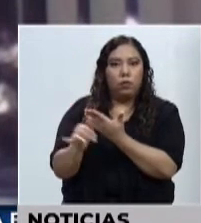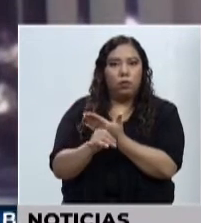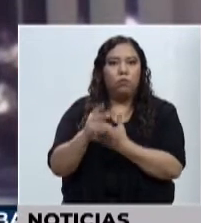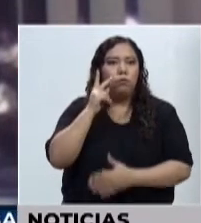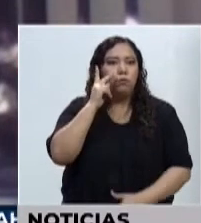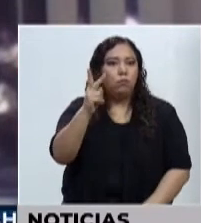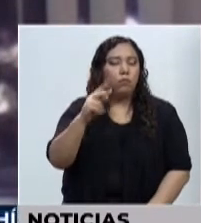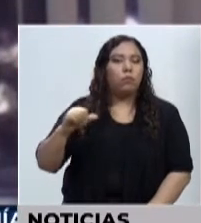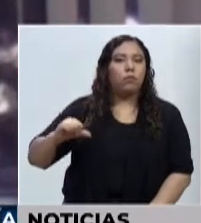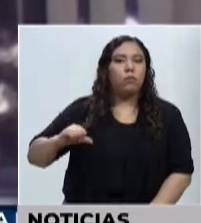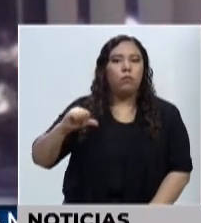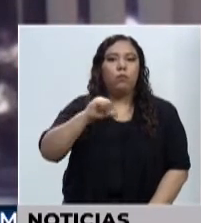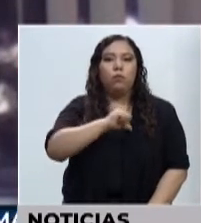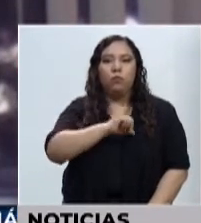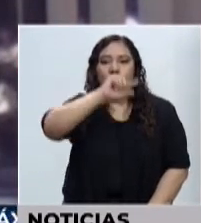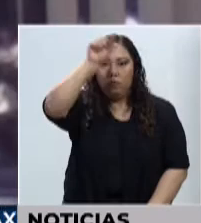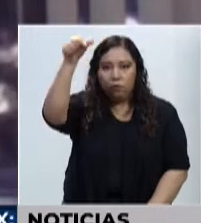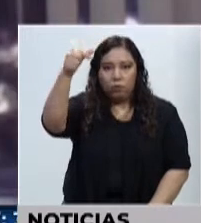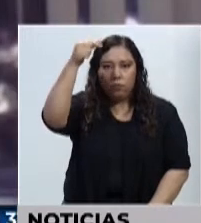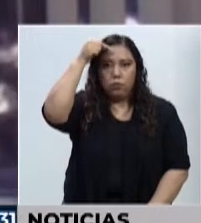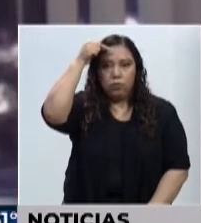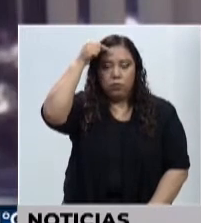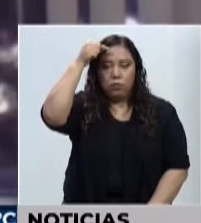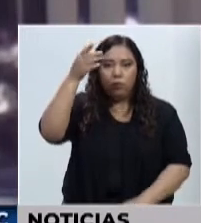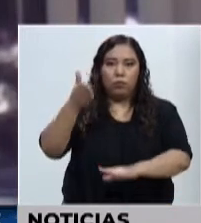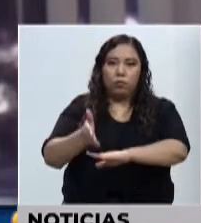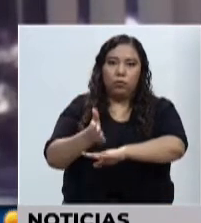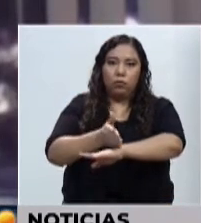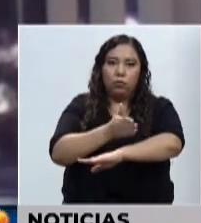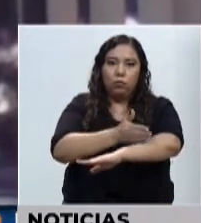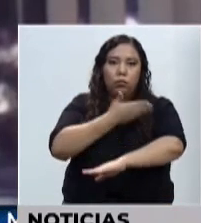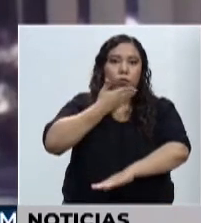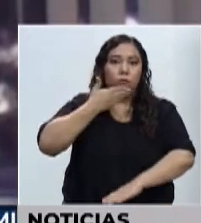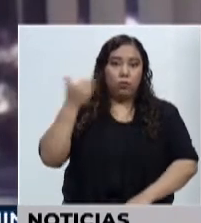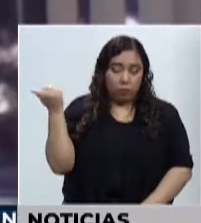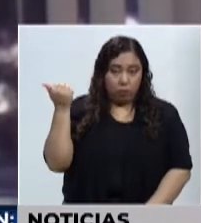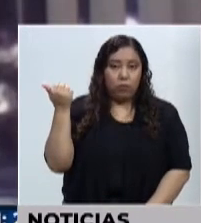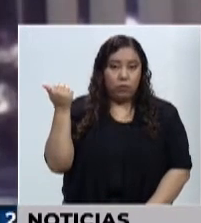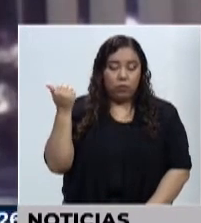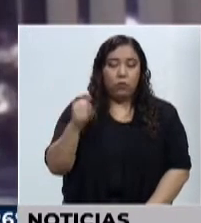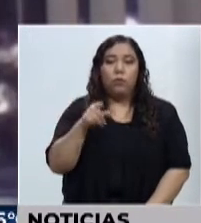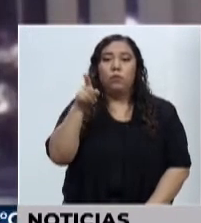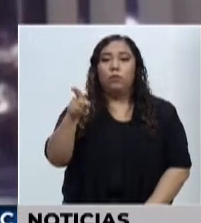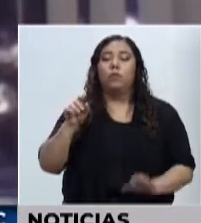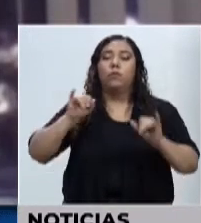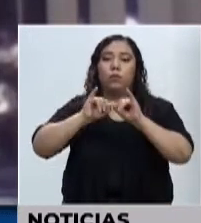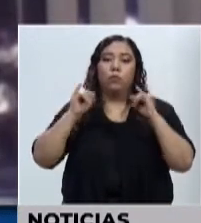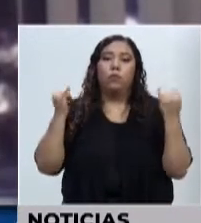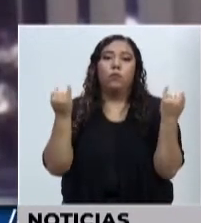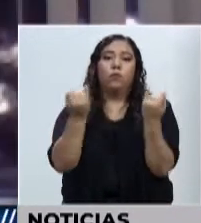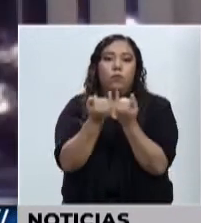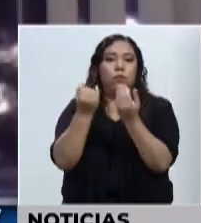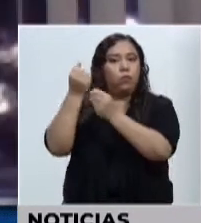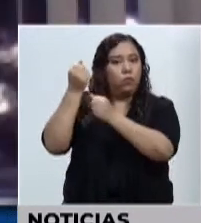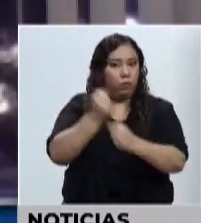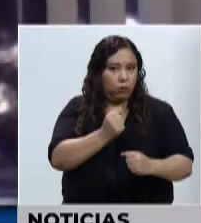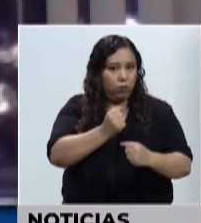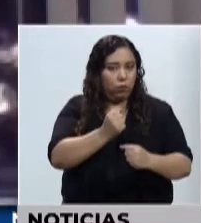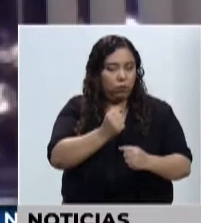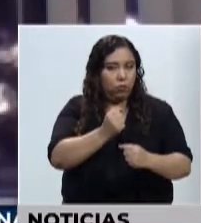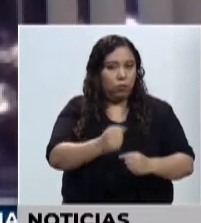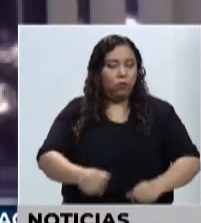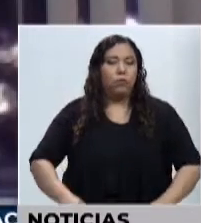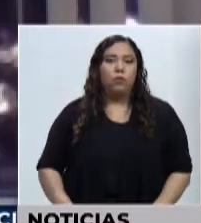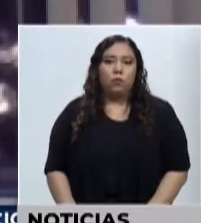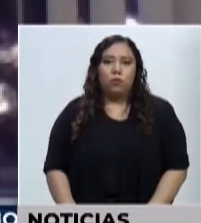la administración pública se concreta en la creación de esta institución que originalmente es un ente